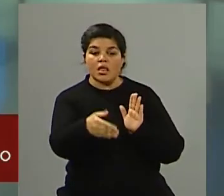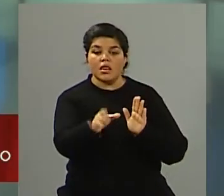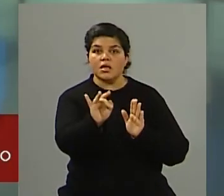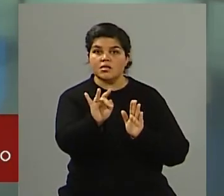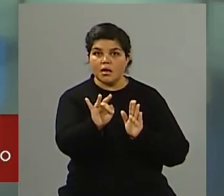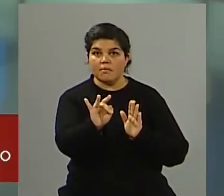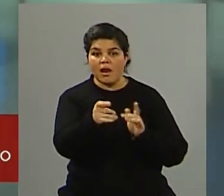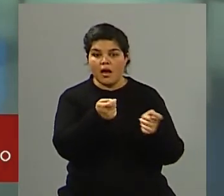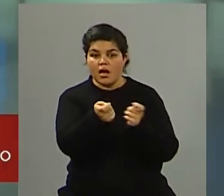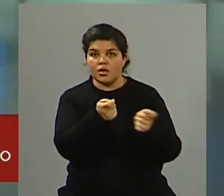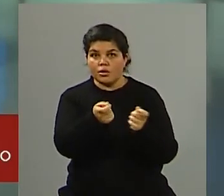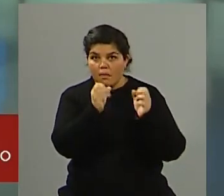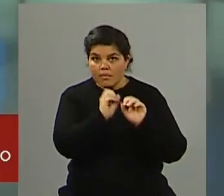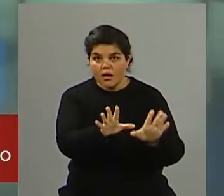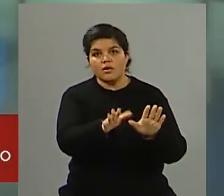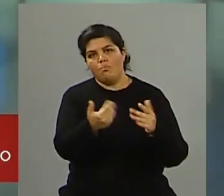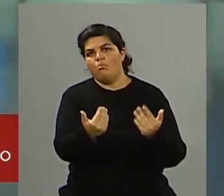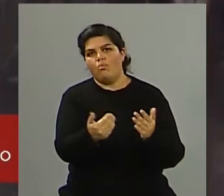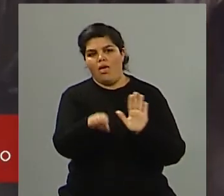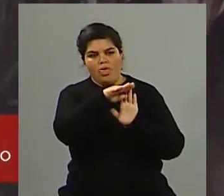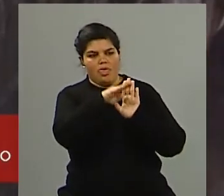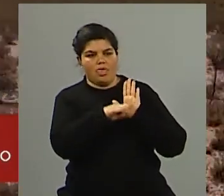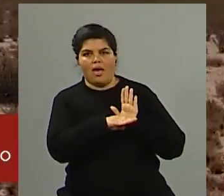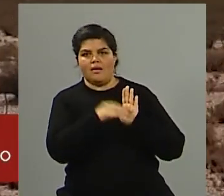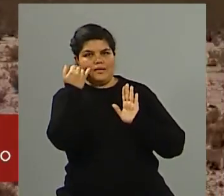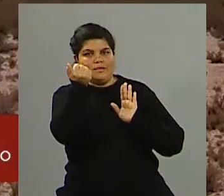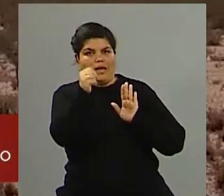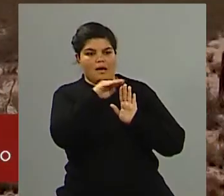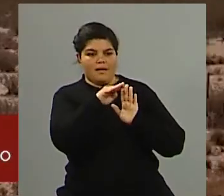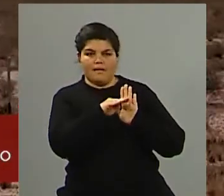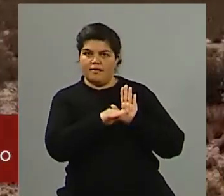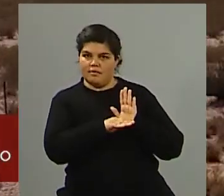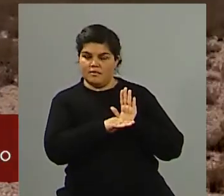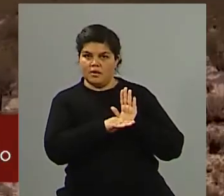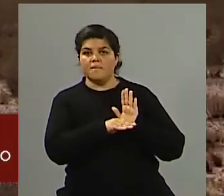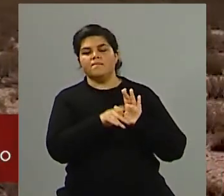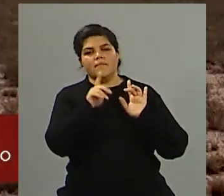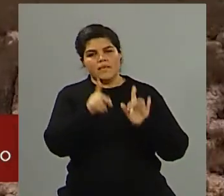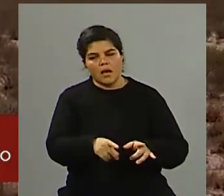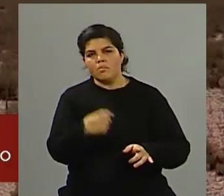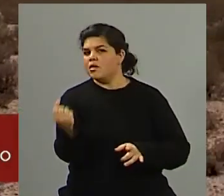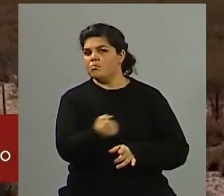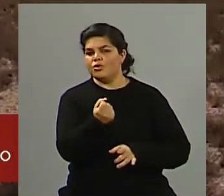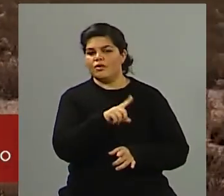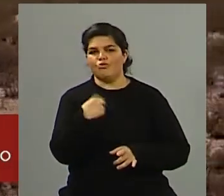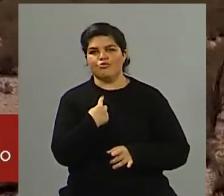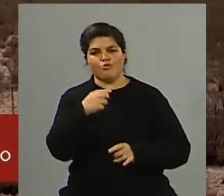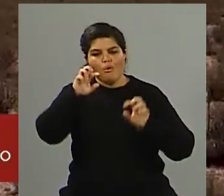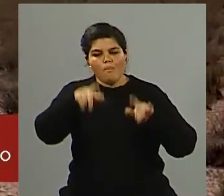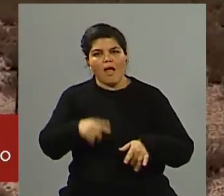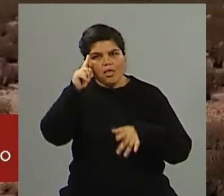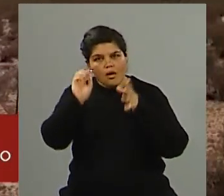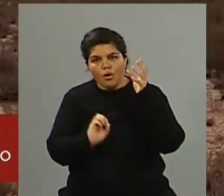Así que, obviamente, tienen que ver primero con innovar para volver a ordenar. Lo que te decía recién,